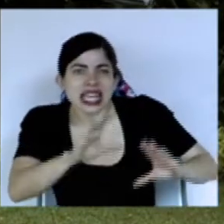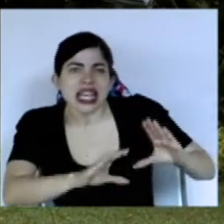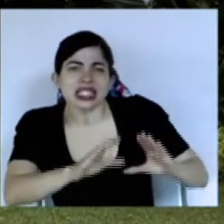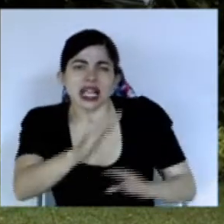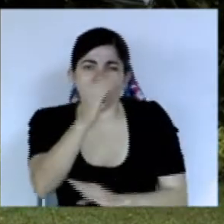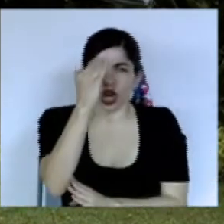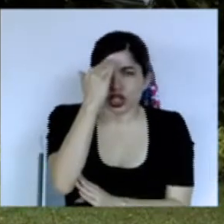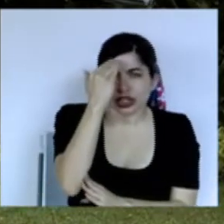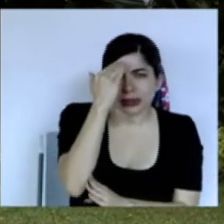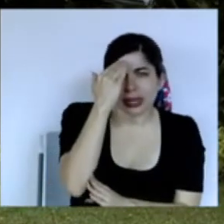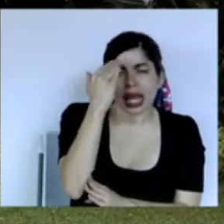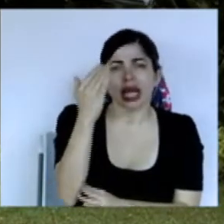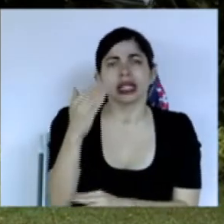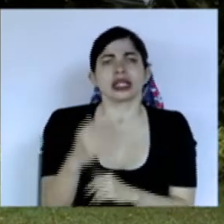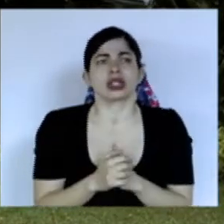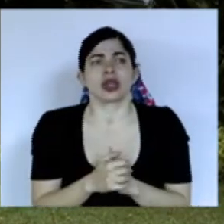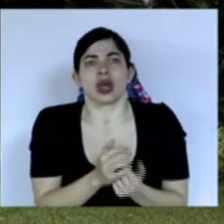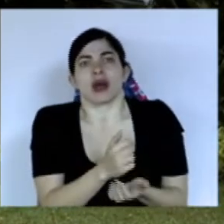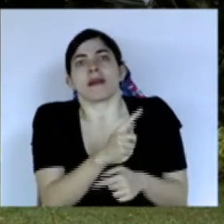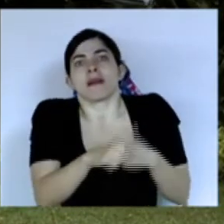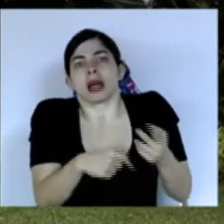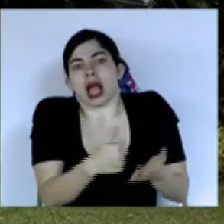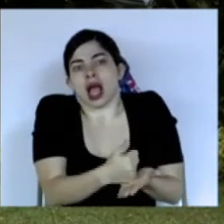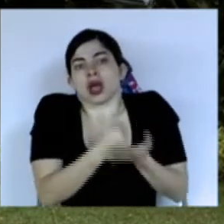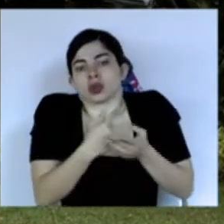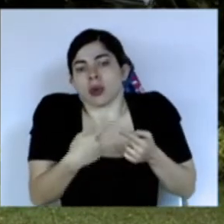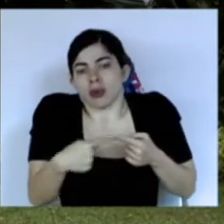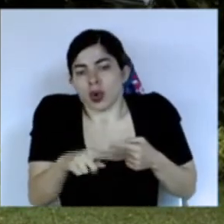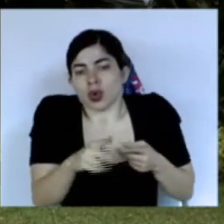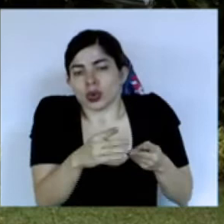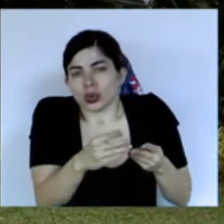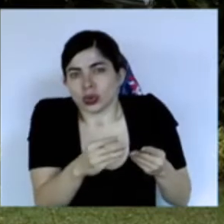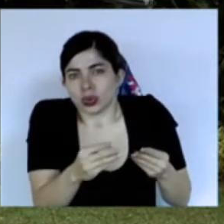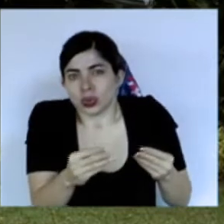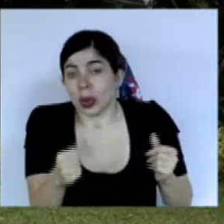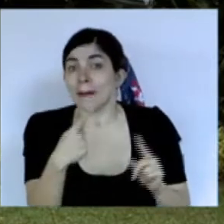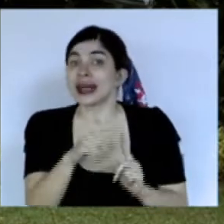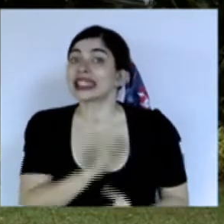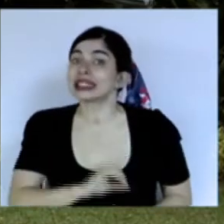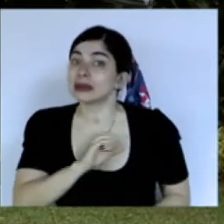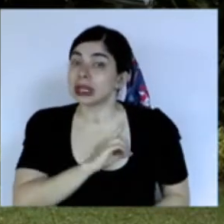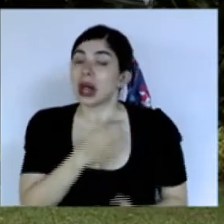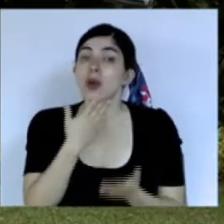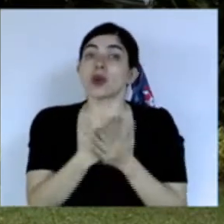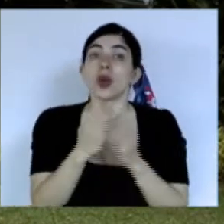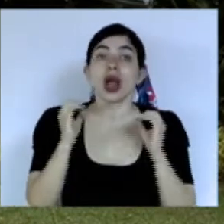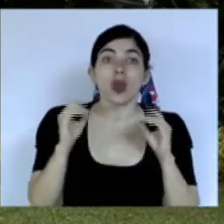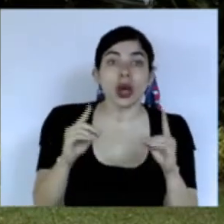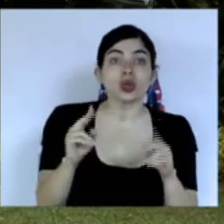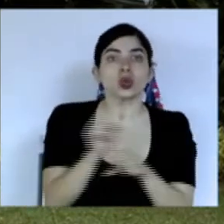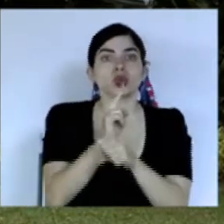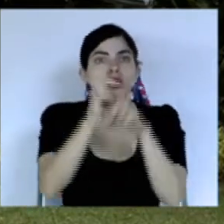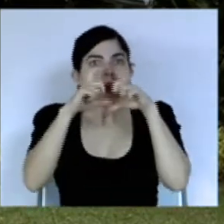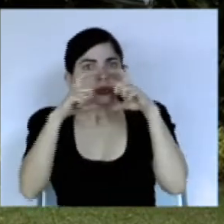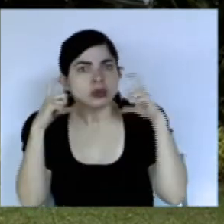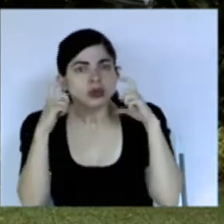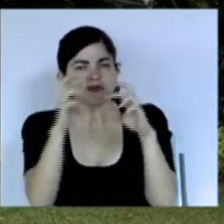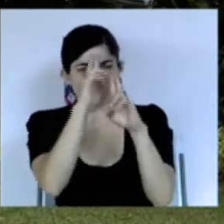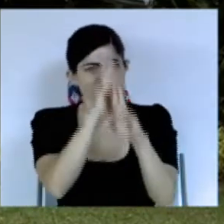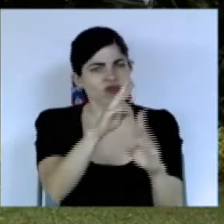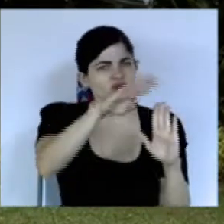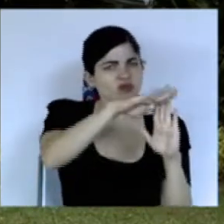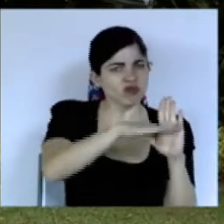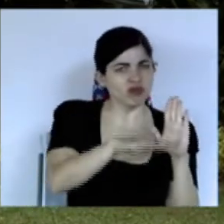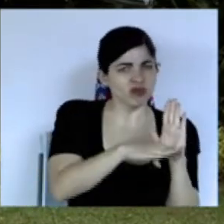conocimiento nos ayudará prontamente a salir y la disciplina y la educación el uso de mascarilla y uso de protocolos